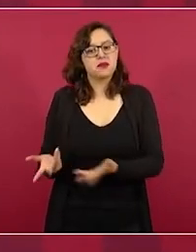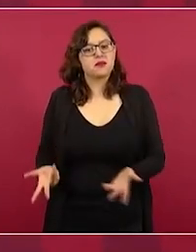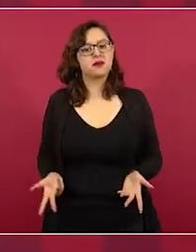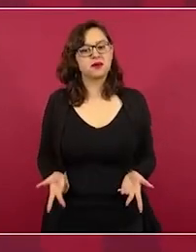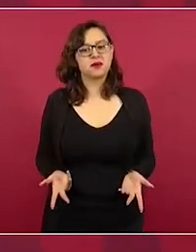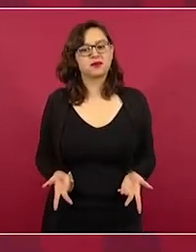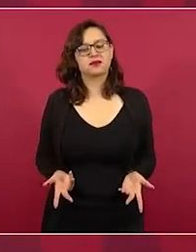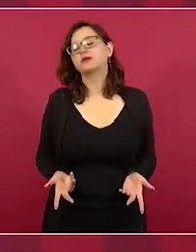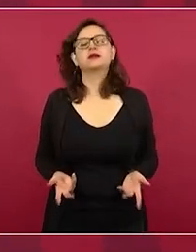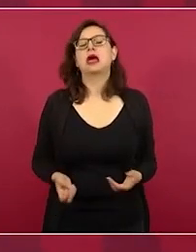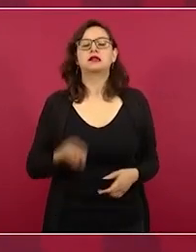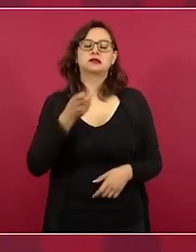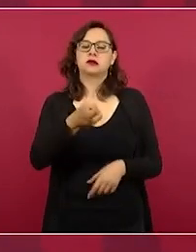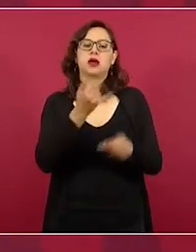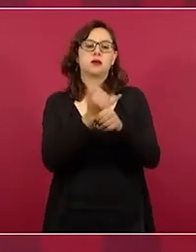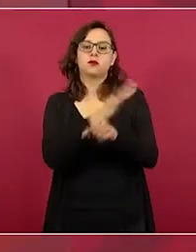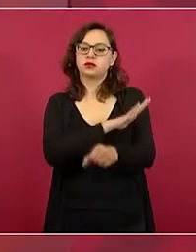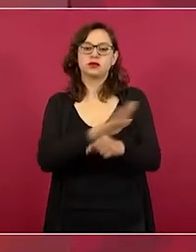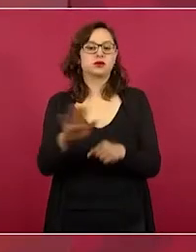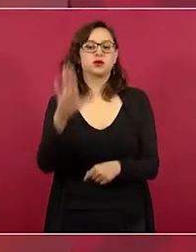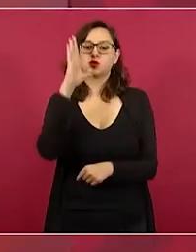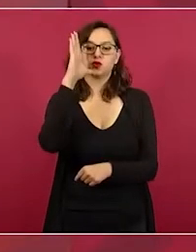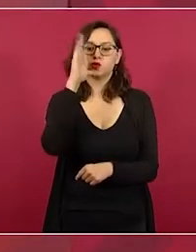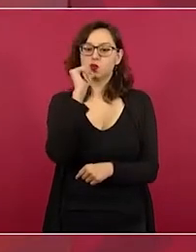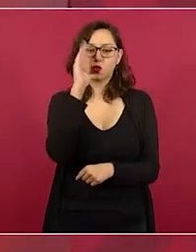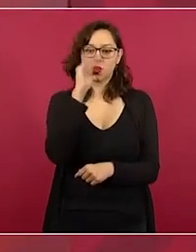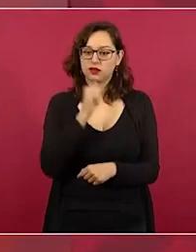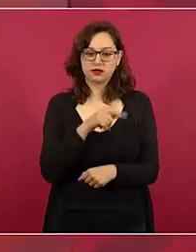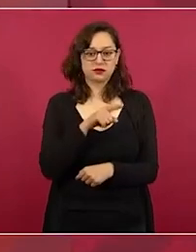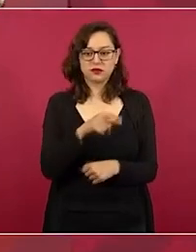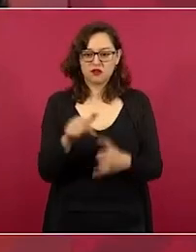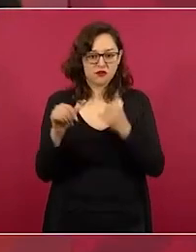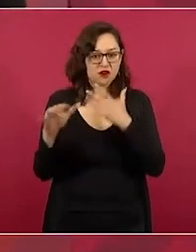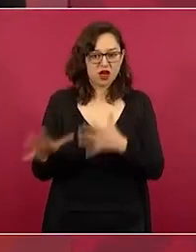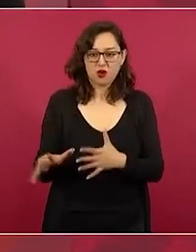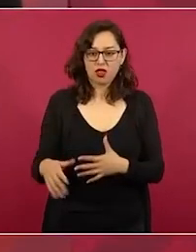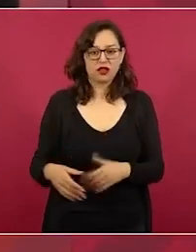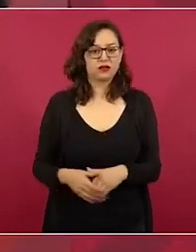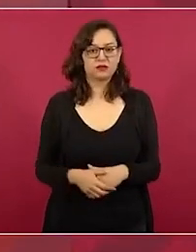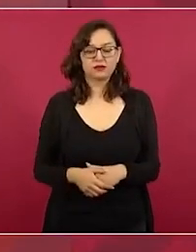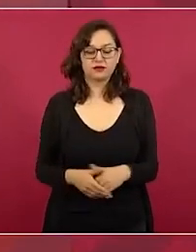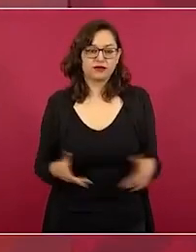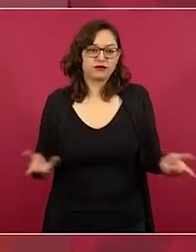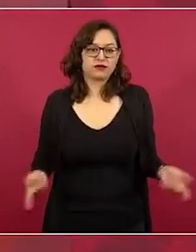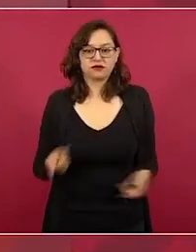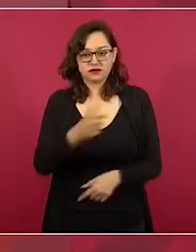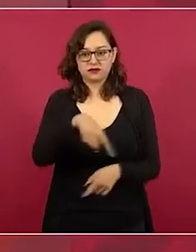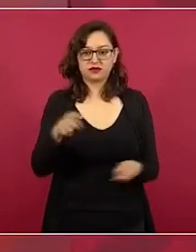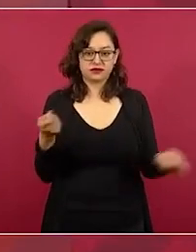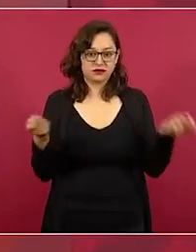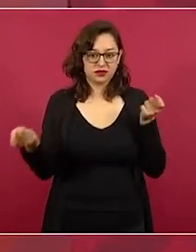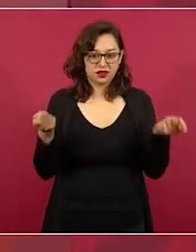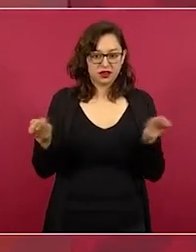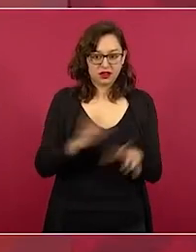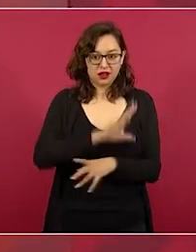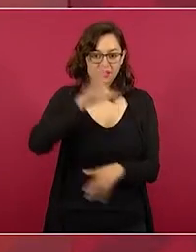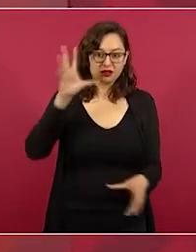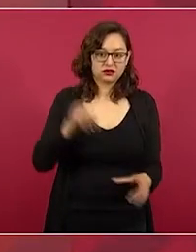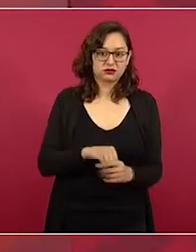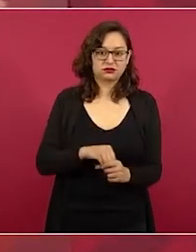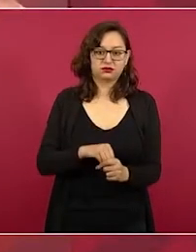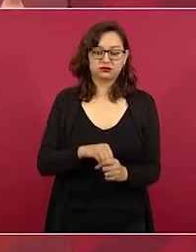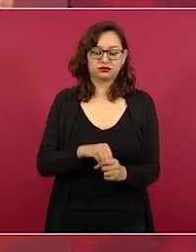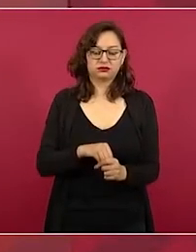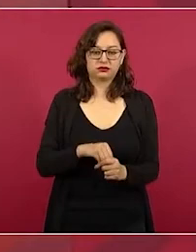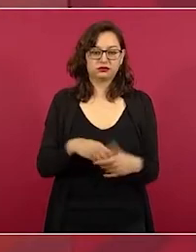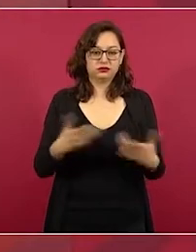Entonces, así no, porque ellos hacen la elección, los